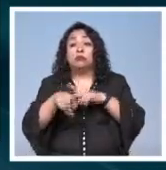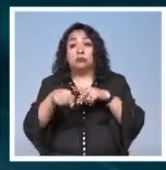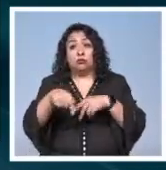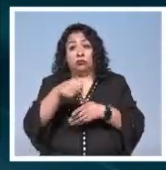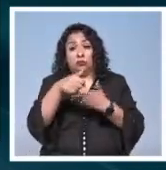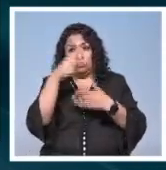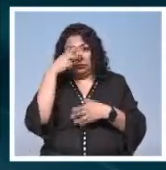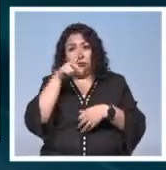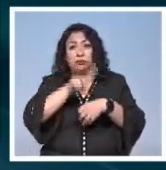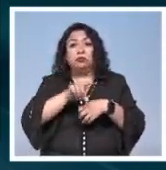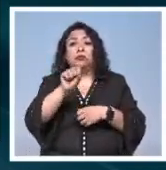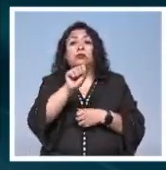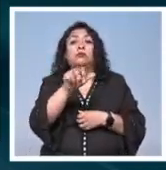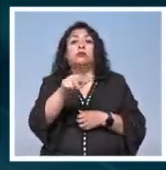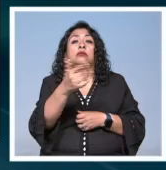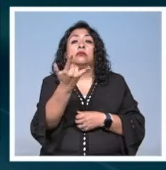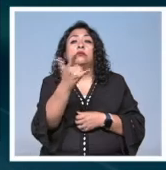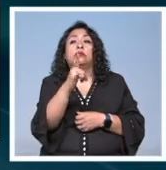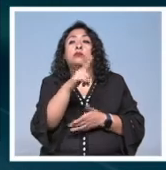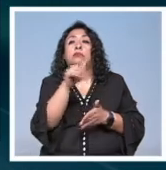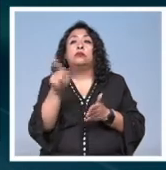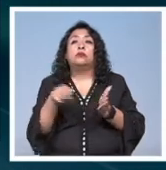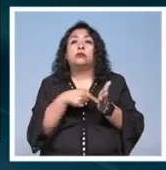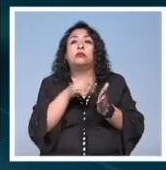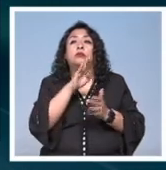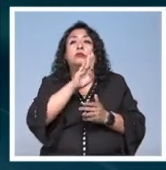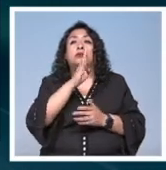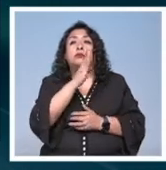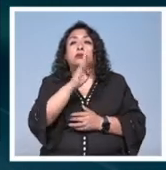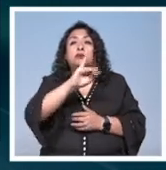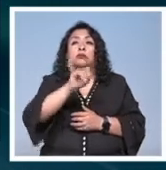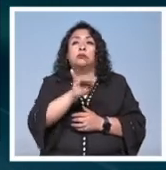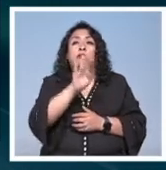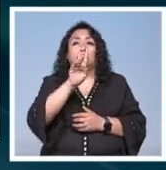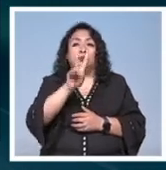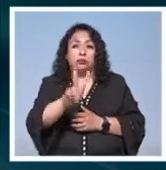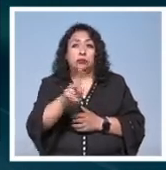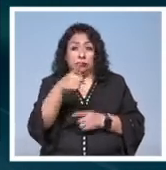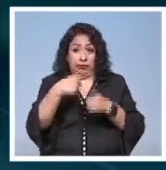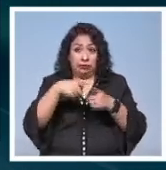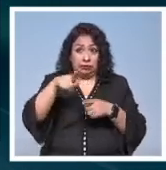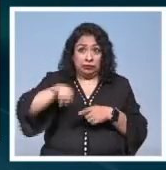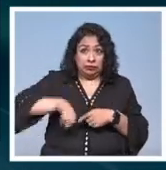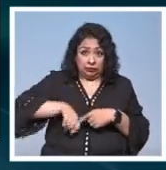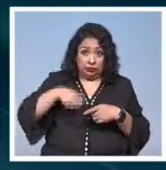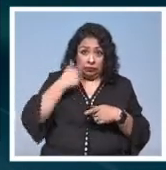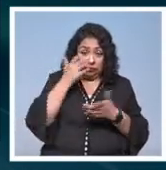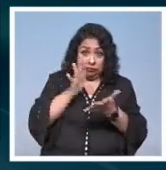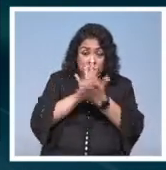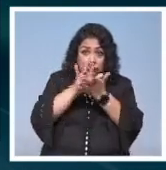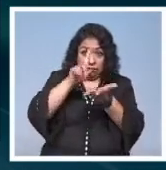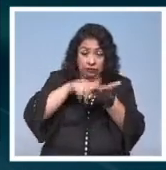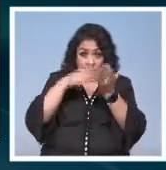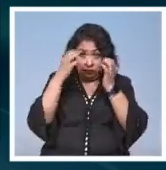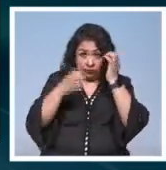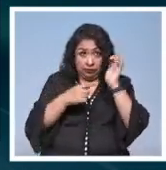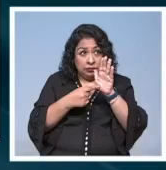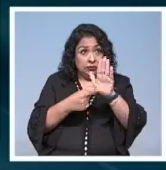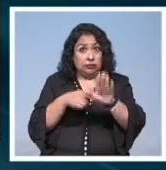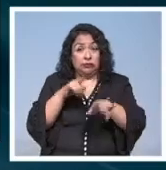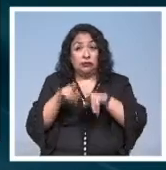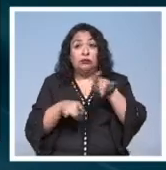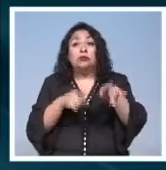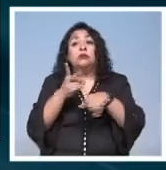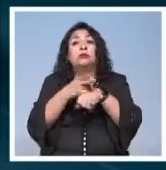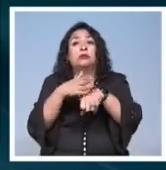México el sábado 13 de julio a la biblioteca José Vasconcelos para los interesados en ser parte del cuerpo de expositores en la feria